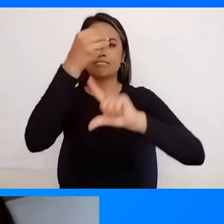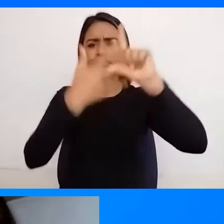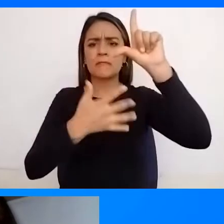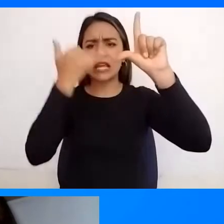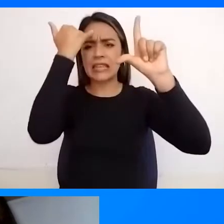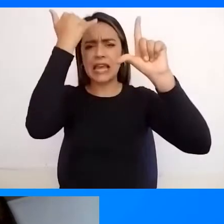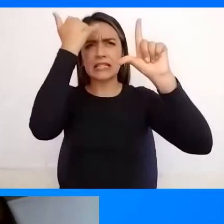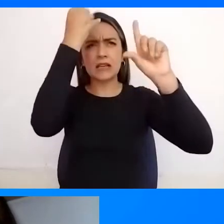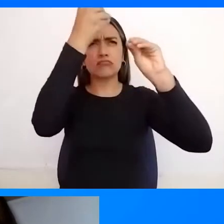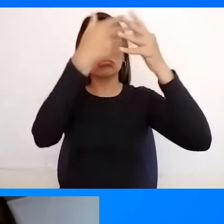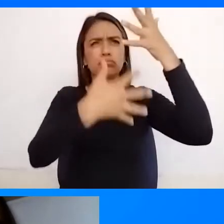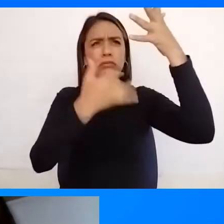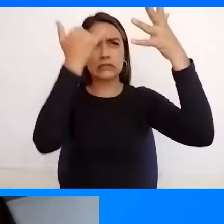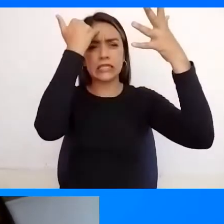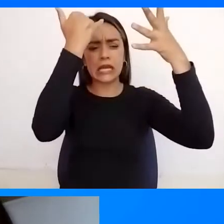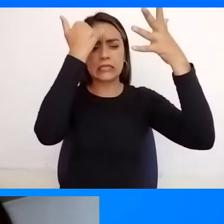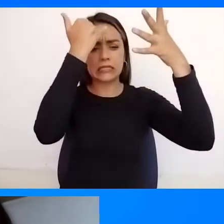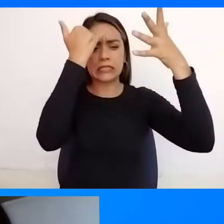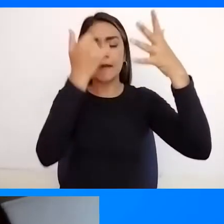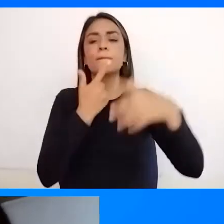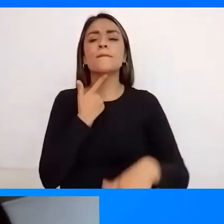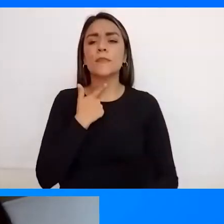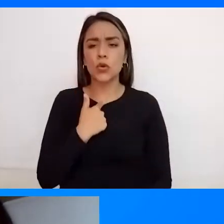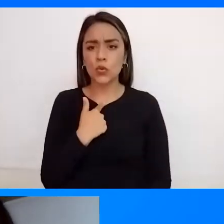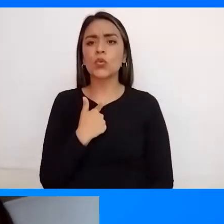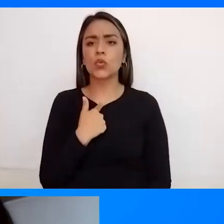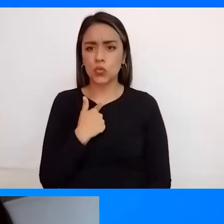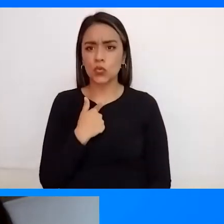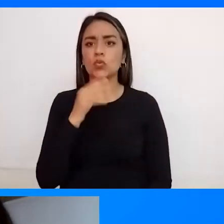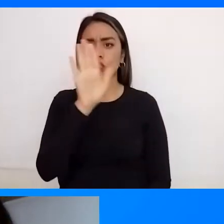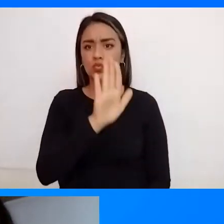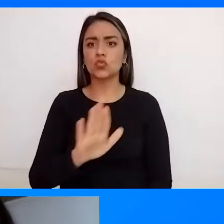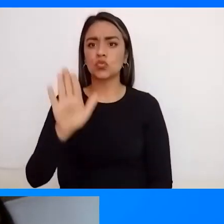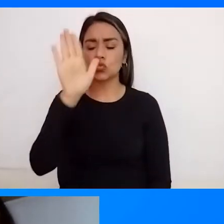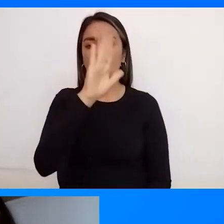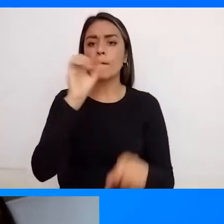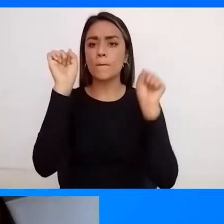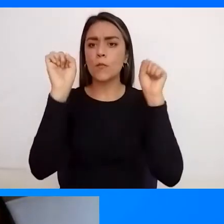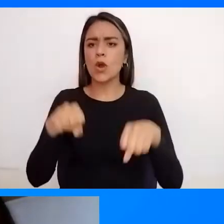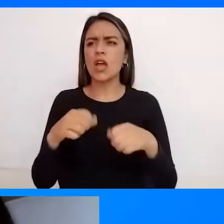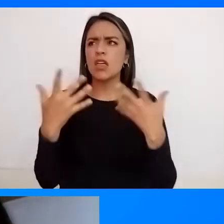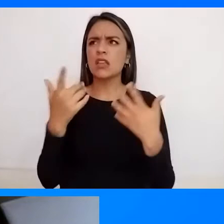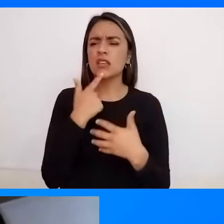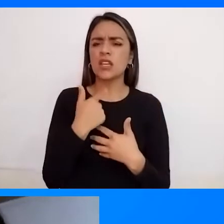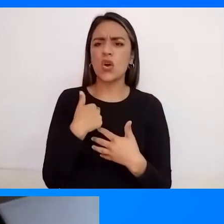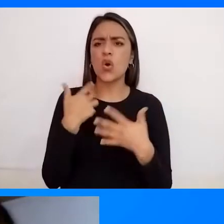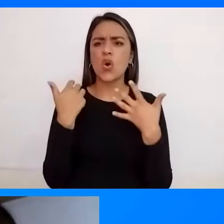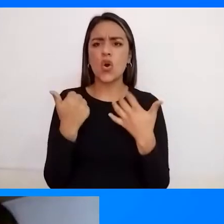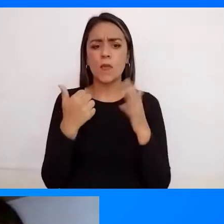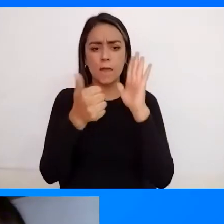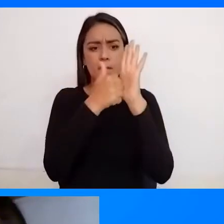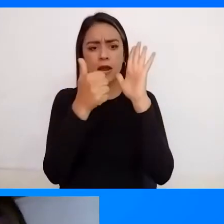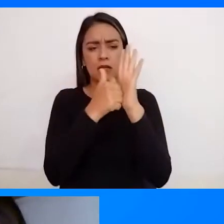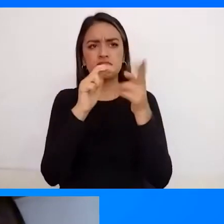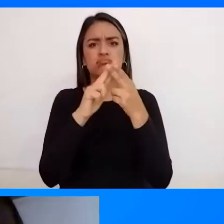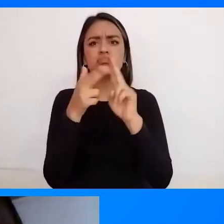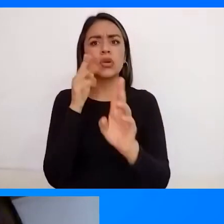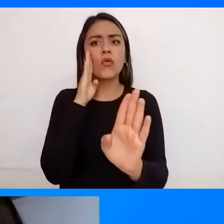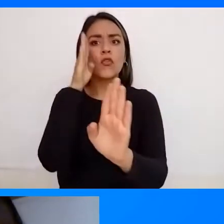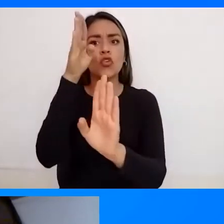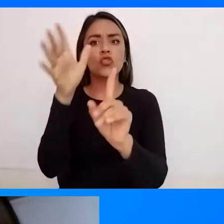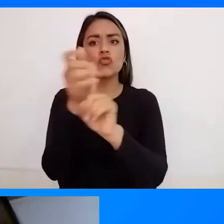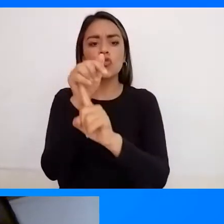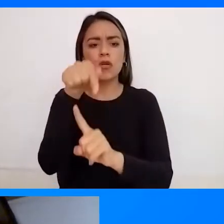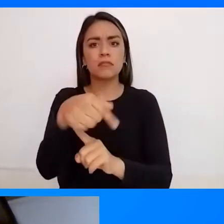Y me gustaría muchísimo que ustedes pudieran decirme cómo les ha parecido la cátedra Y qué esperan de esta